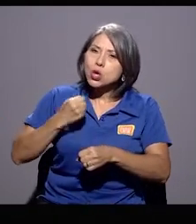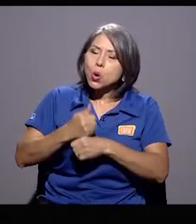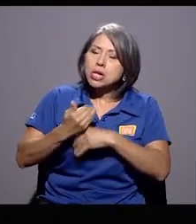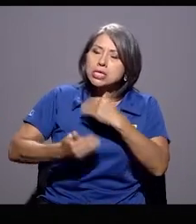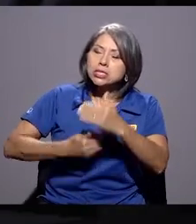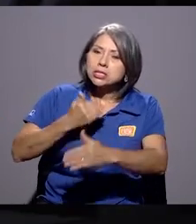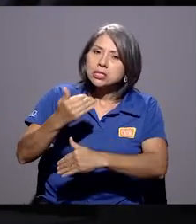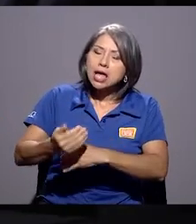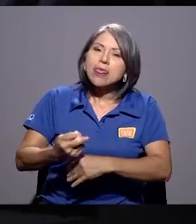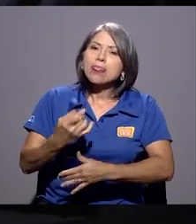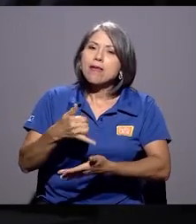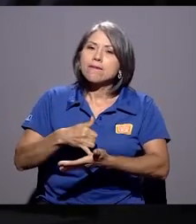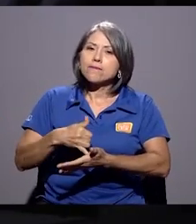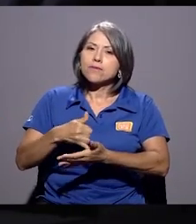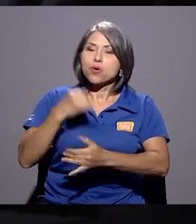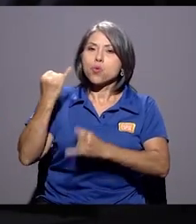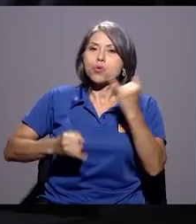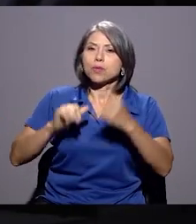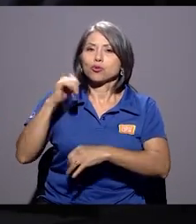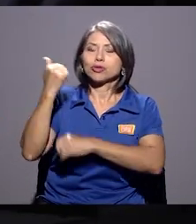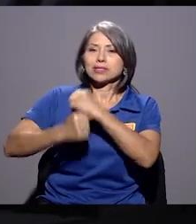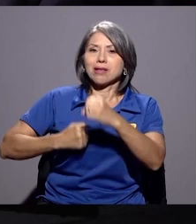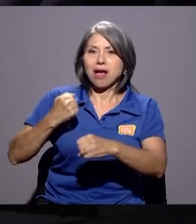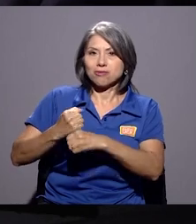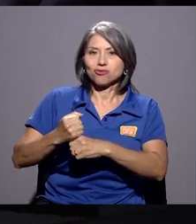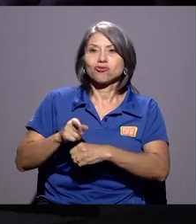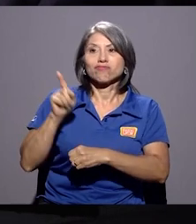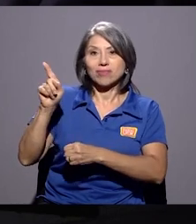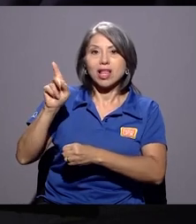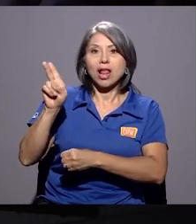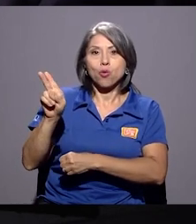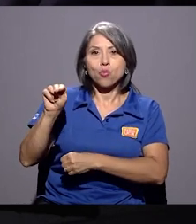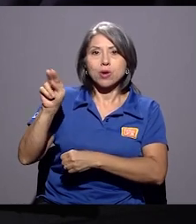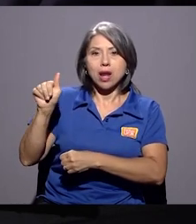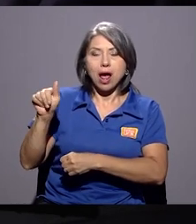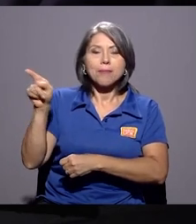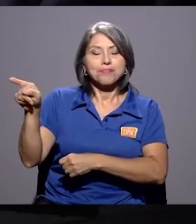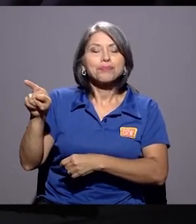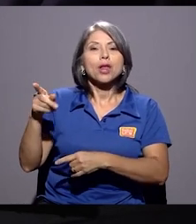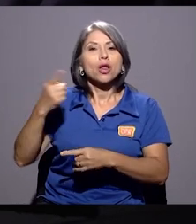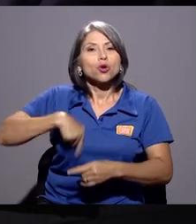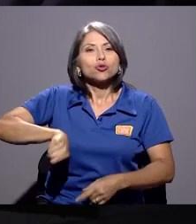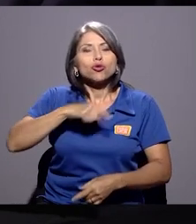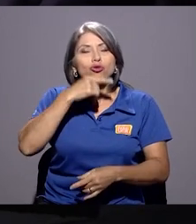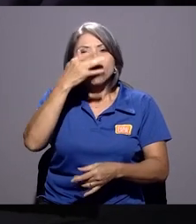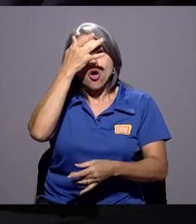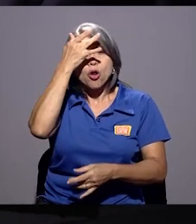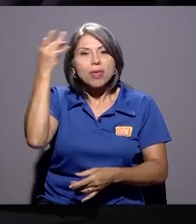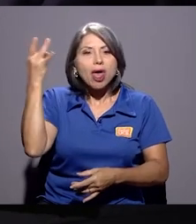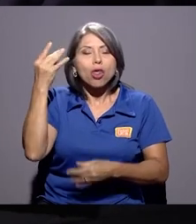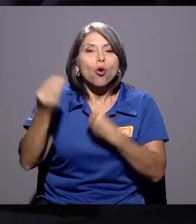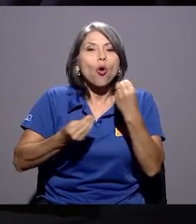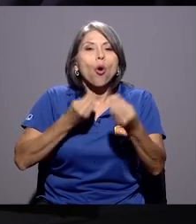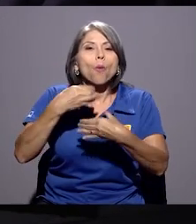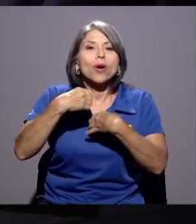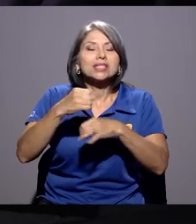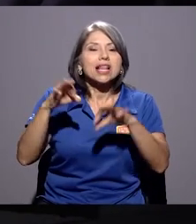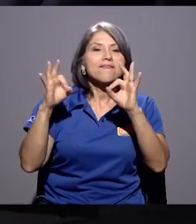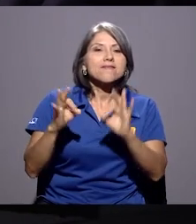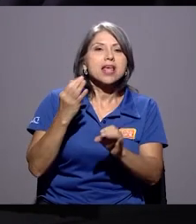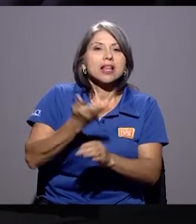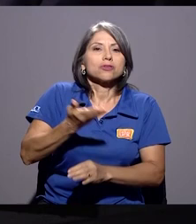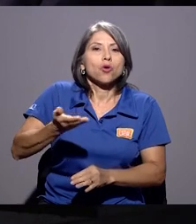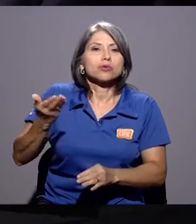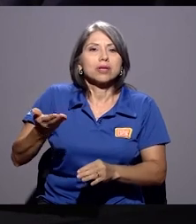deficiente en los últimos 10 años en la Universidad. Hemos tenido, de alguna manera hemos olvidado cómo hacer bien las cosas y